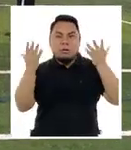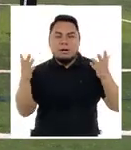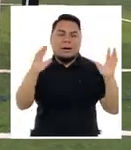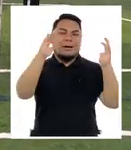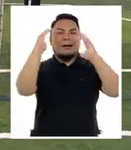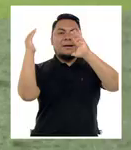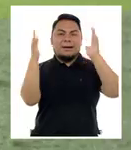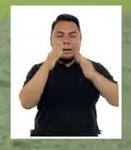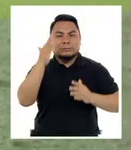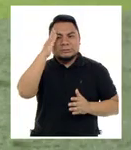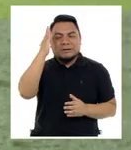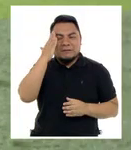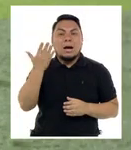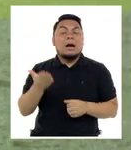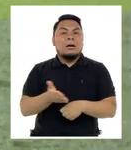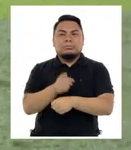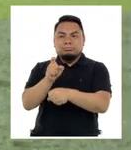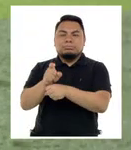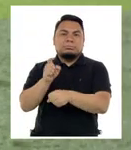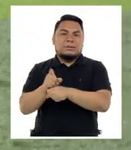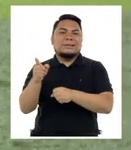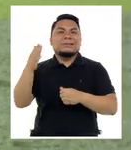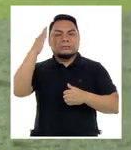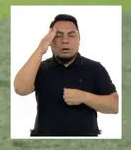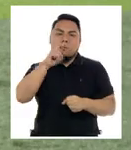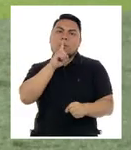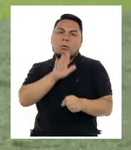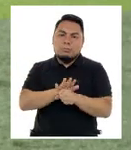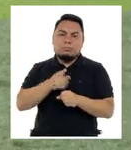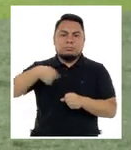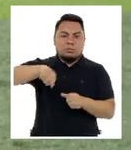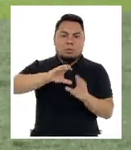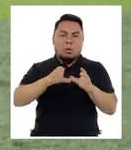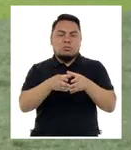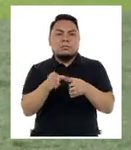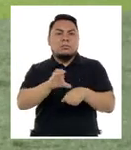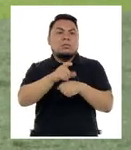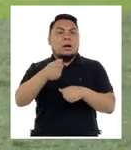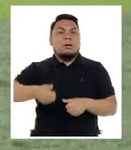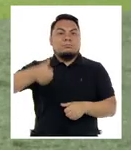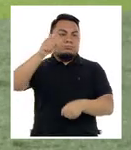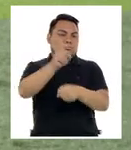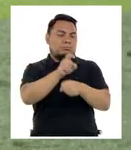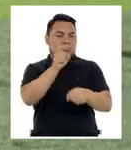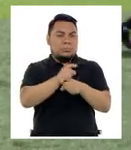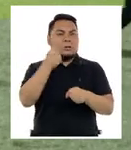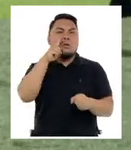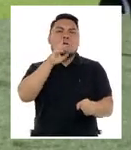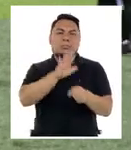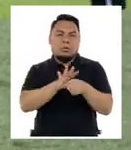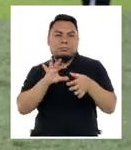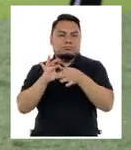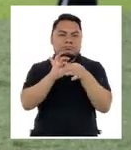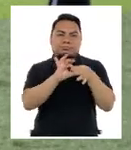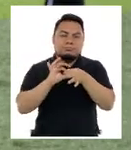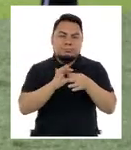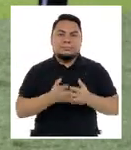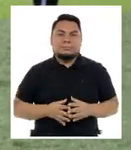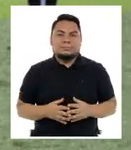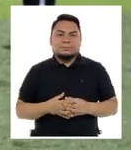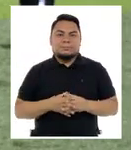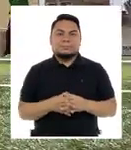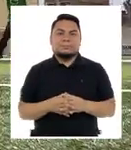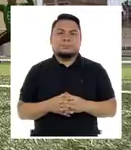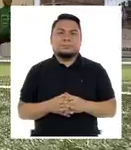sus goles y festejarlo con ellos porque parece que ya se han comprometido con el entrenador y puedan desarrollarse en